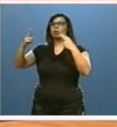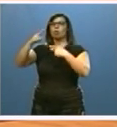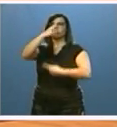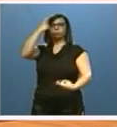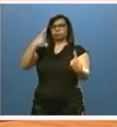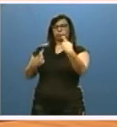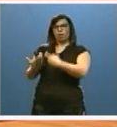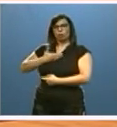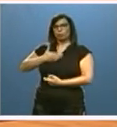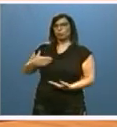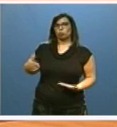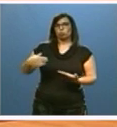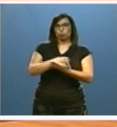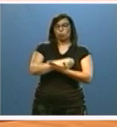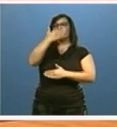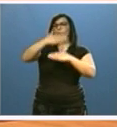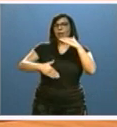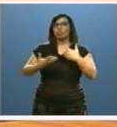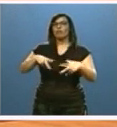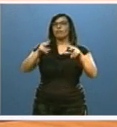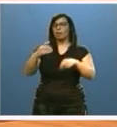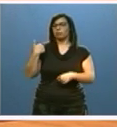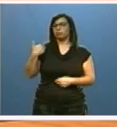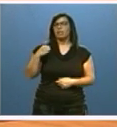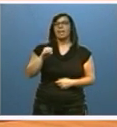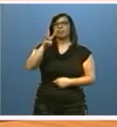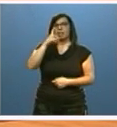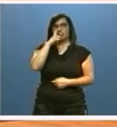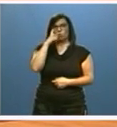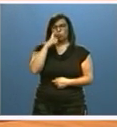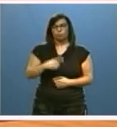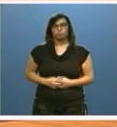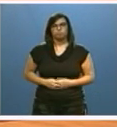ayuntamientos de la comunidad con un plazo que finalizó el pasado 13 de junio.